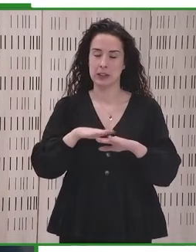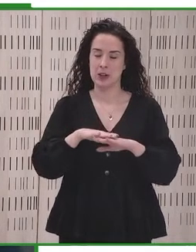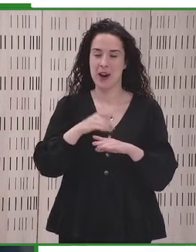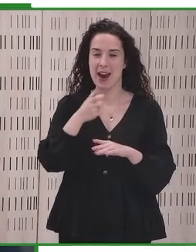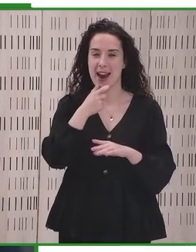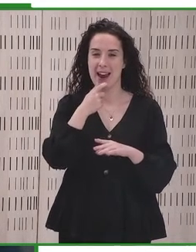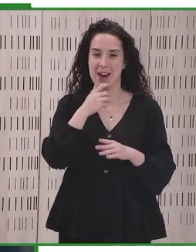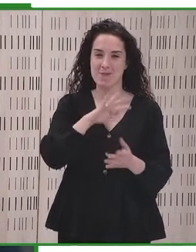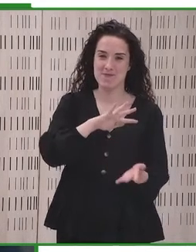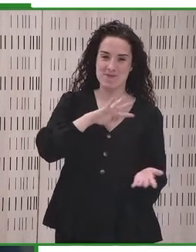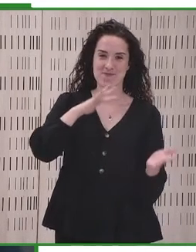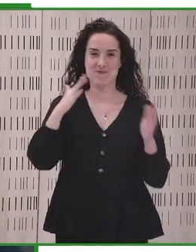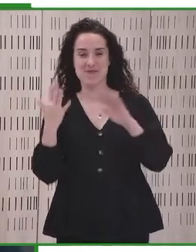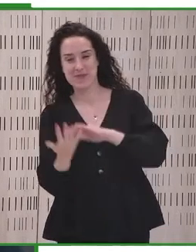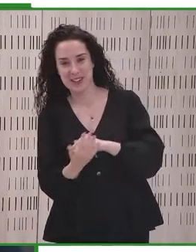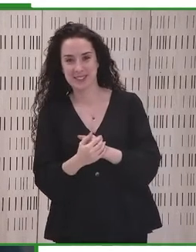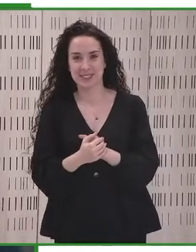English.